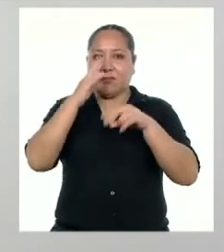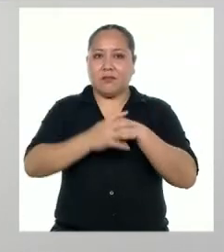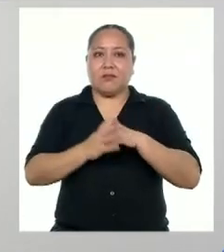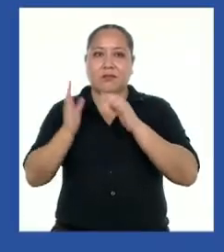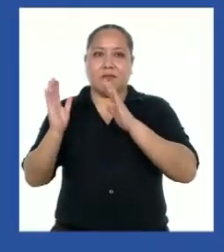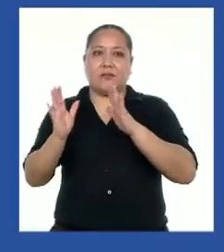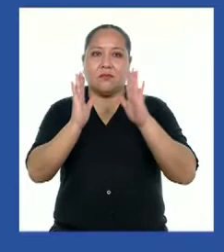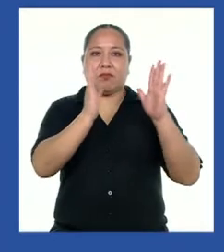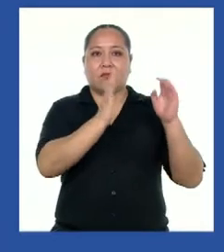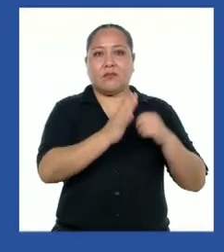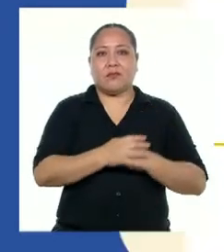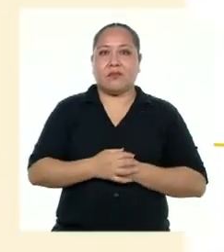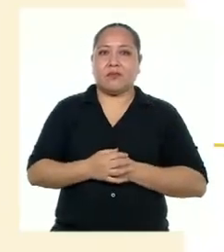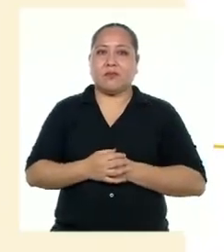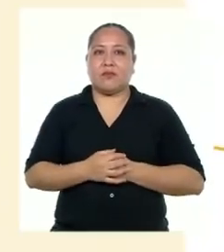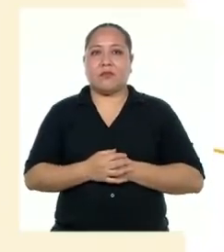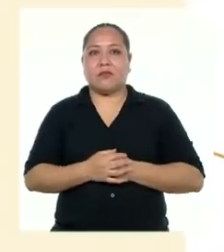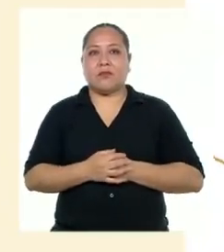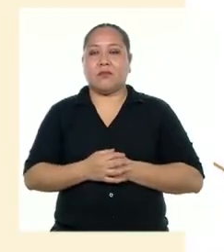su elaboración.